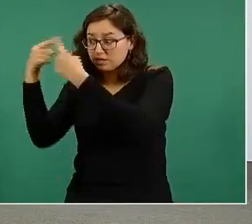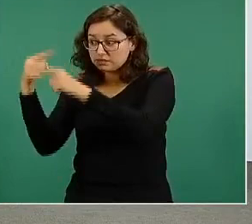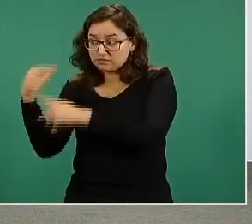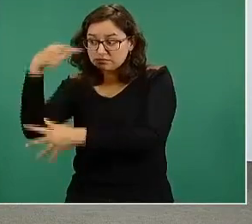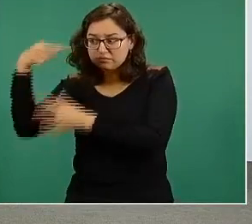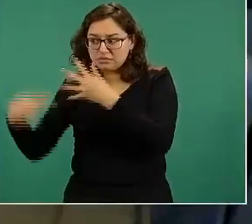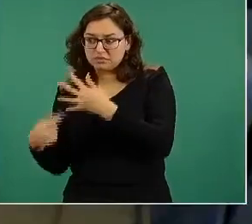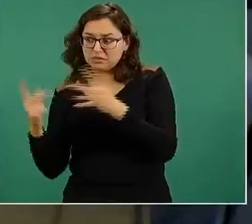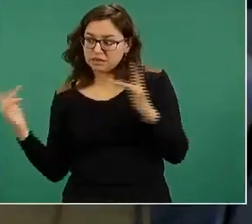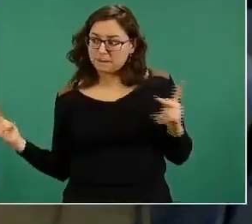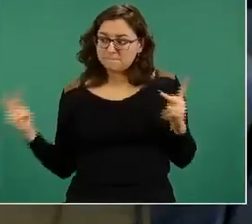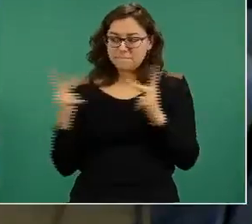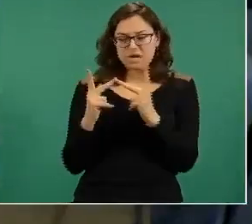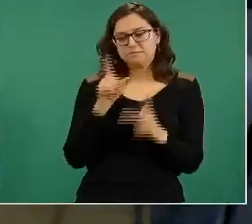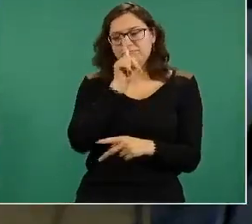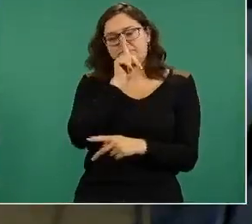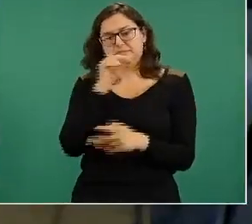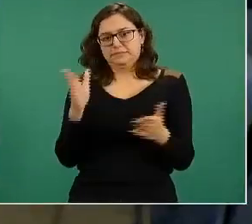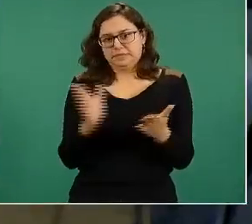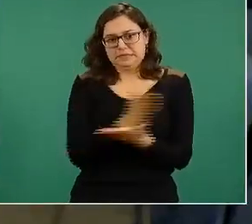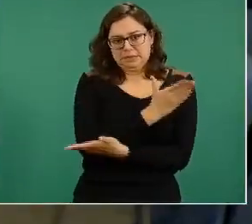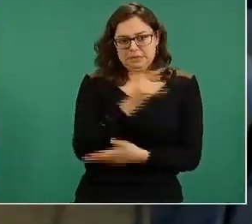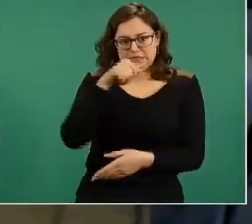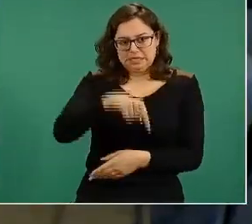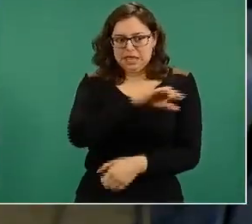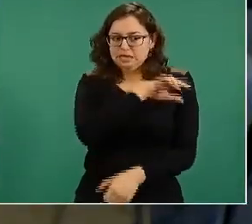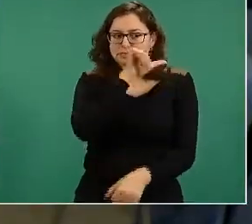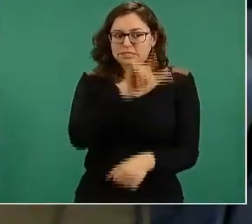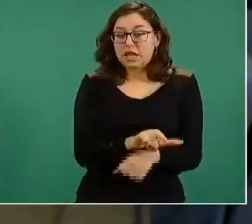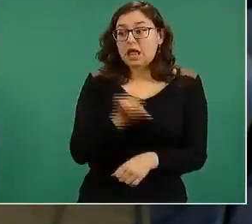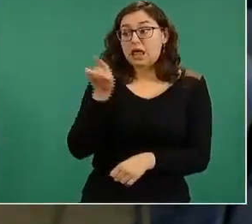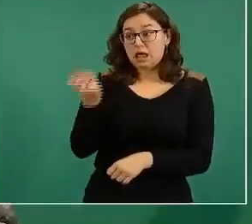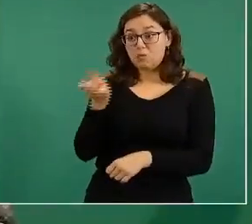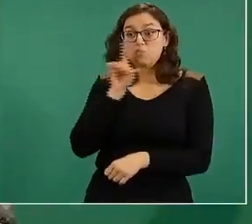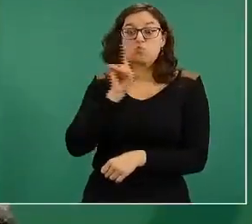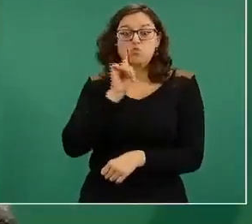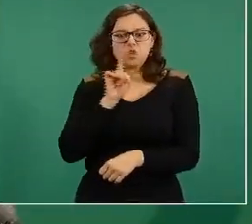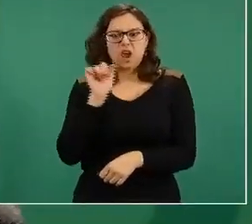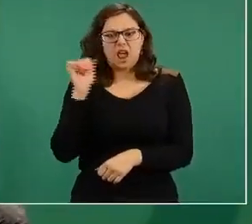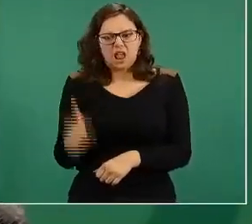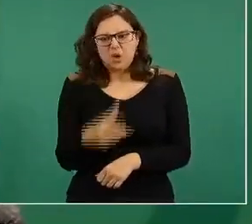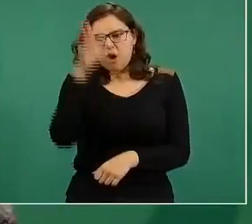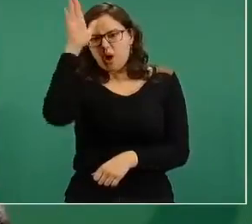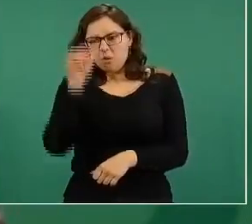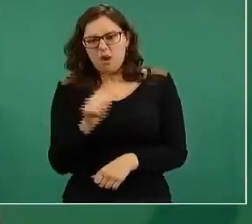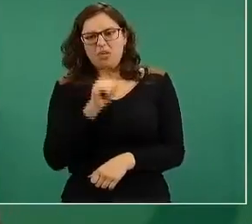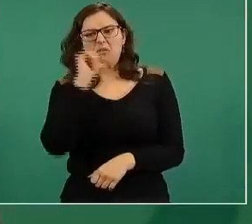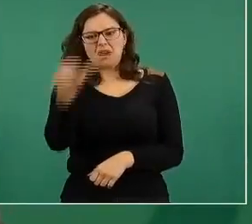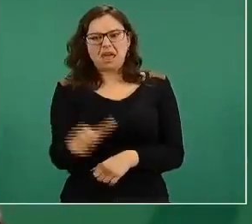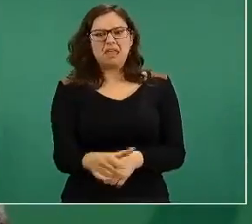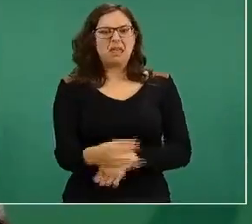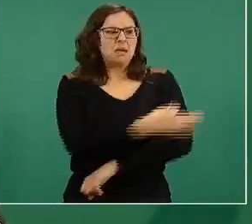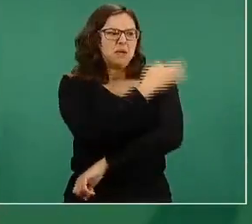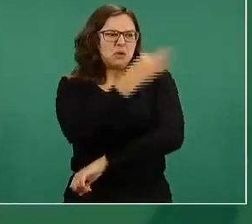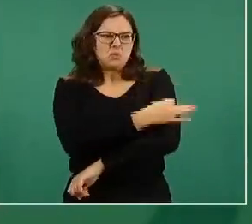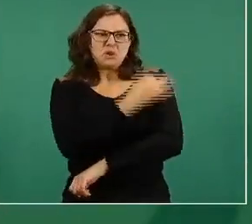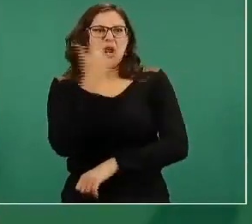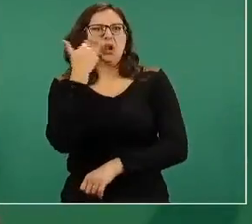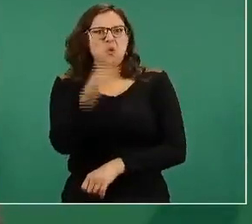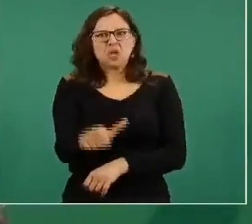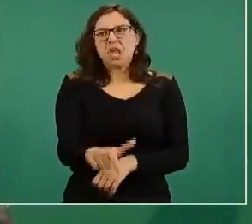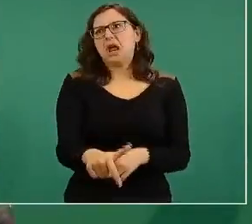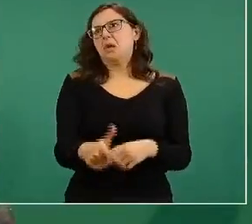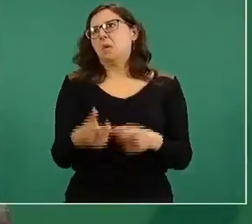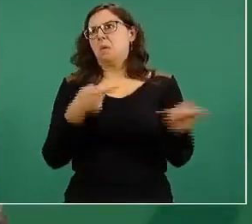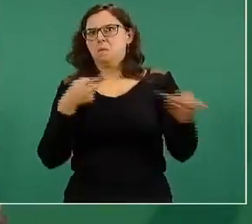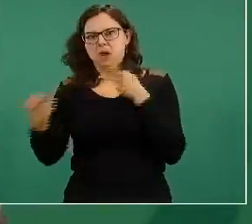no es real que ella estuviera en desacuerdo ni con la vacuna. Ya leí varias notas. No está